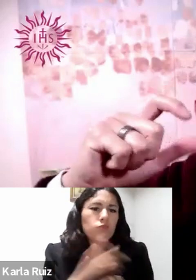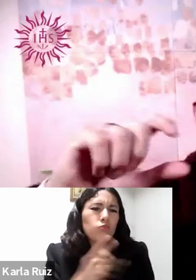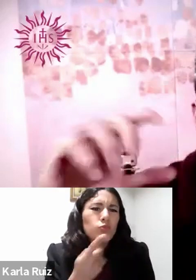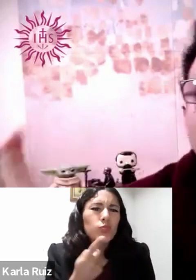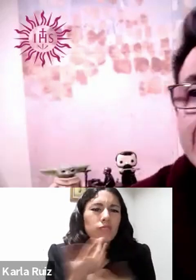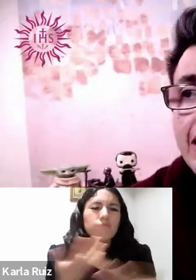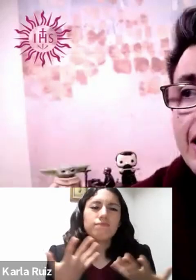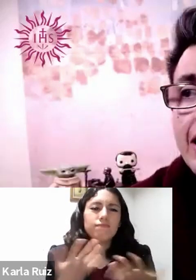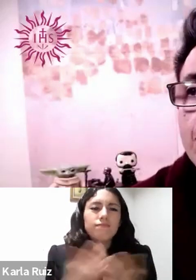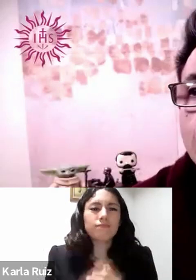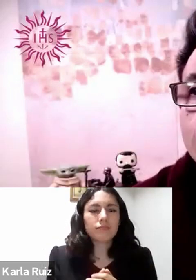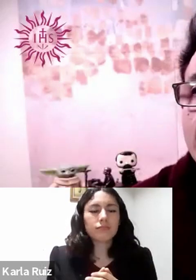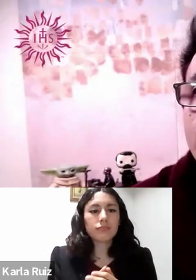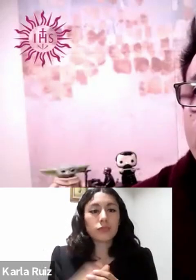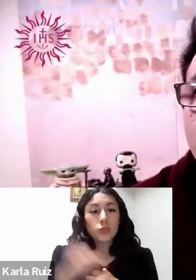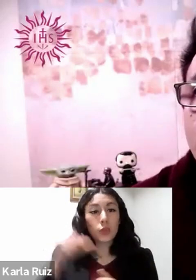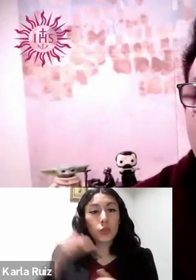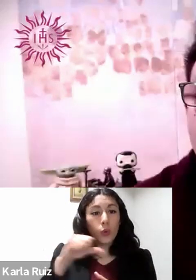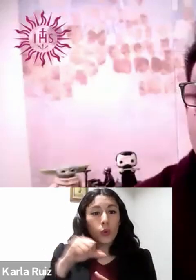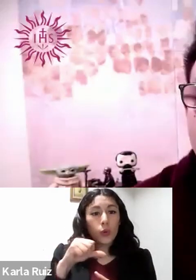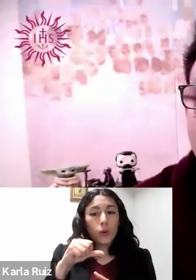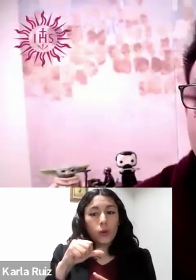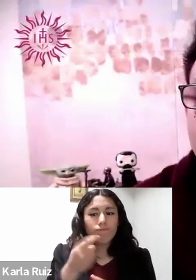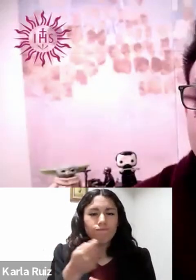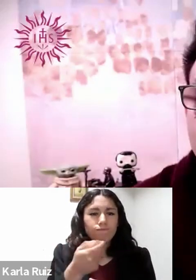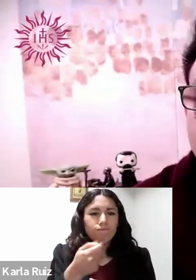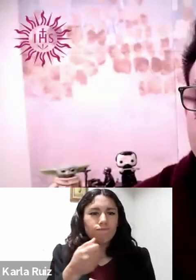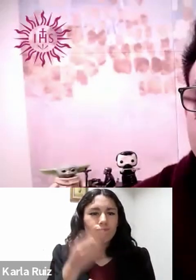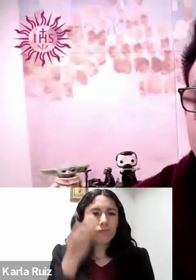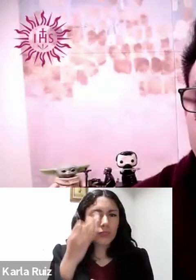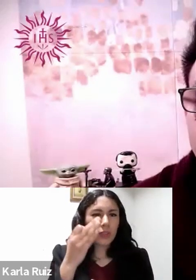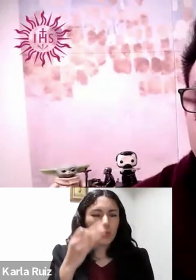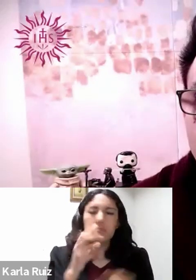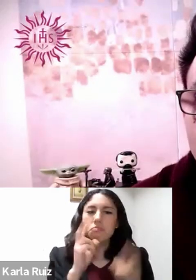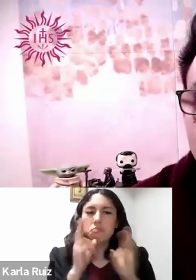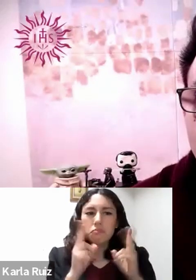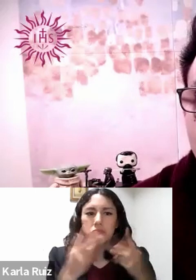hoy no vamos a tener mucho tiempo para hablar en pequeños grupos.